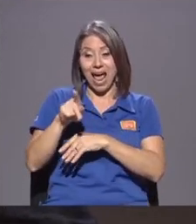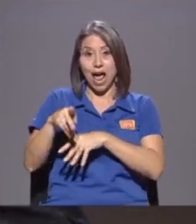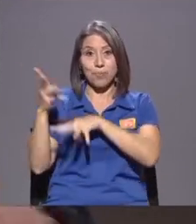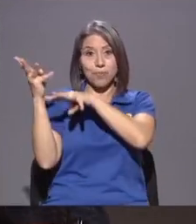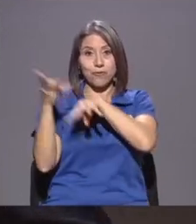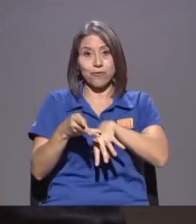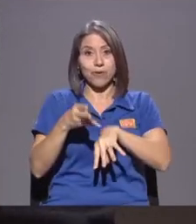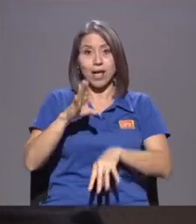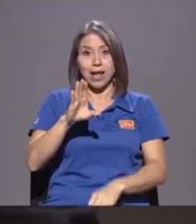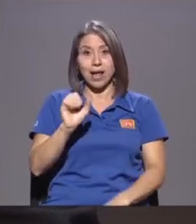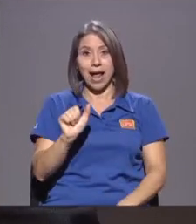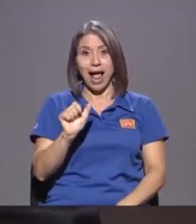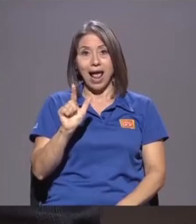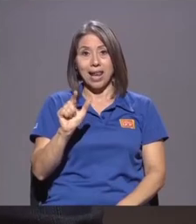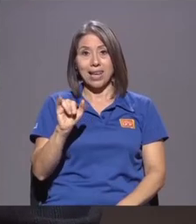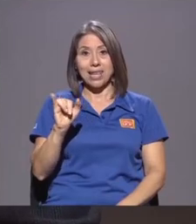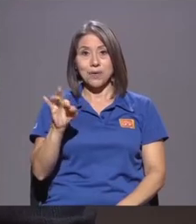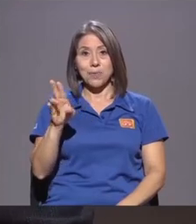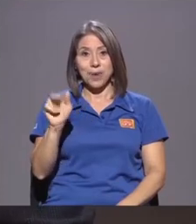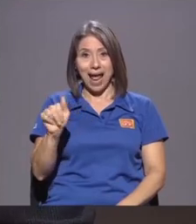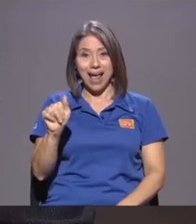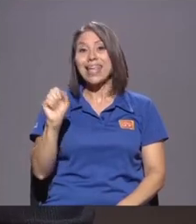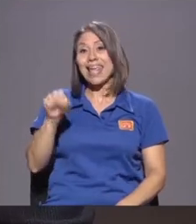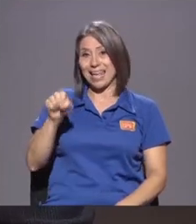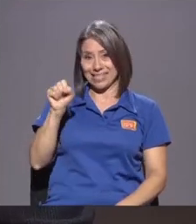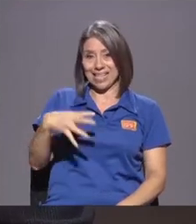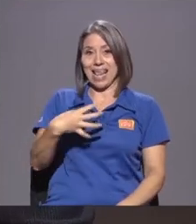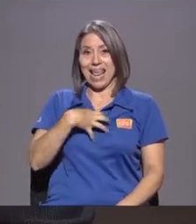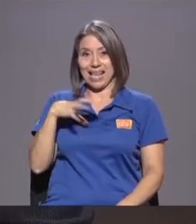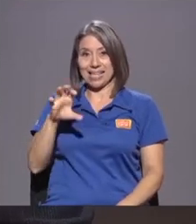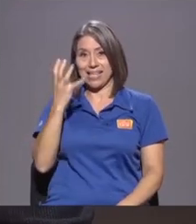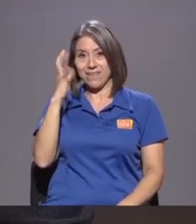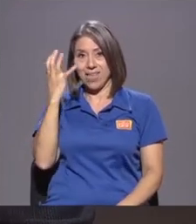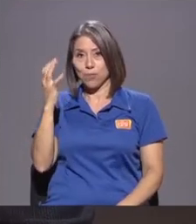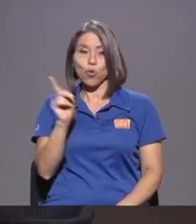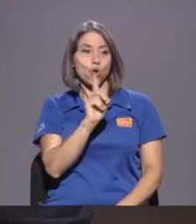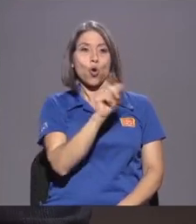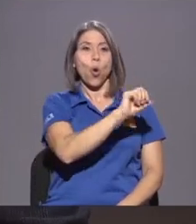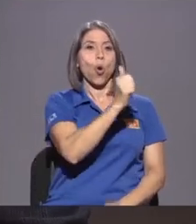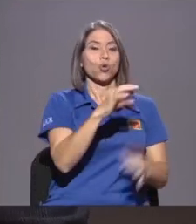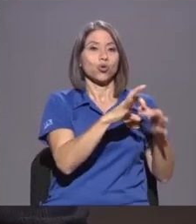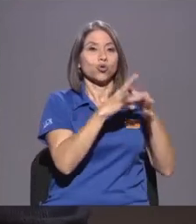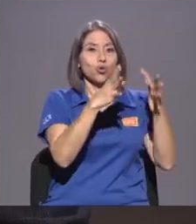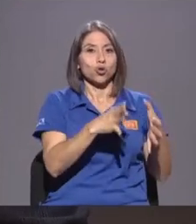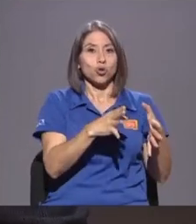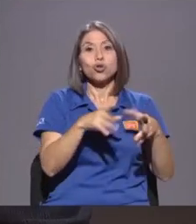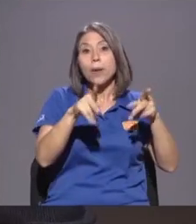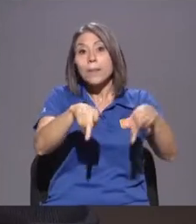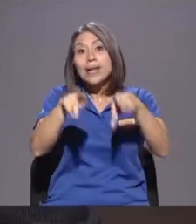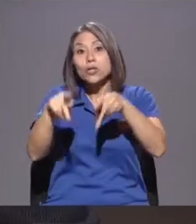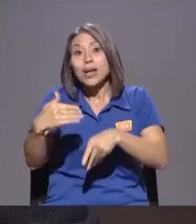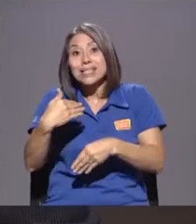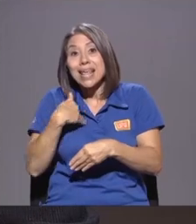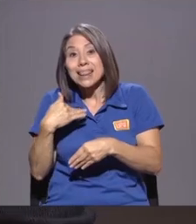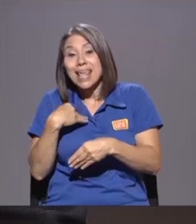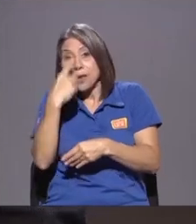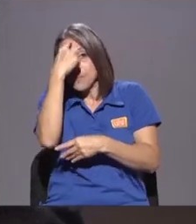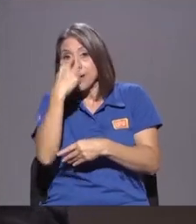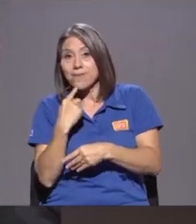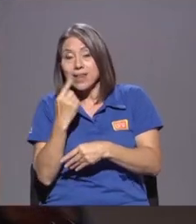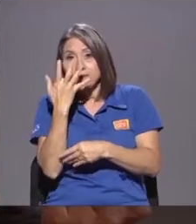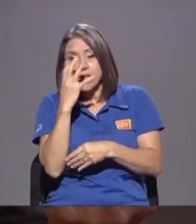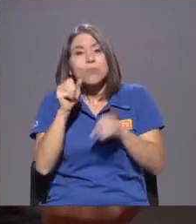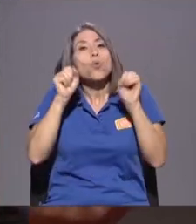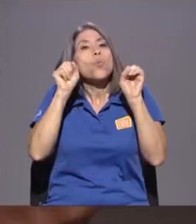Facebook No Es De Los Otros Socios Los Este Aquellos Que Tienen Una Cuenta De Facebook Podrían Hacer Pagos Hacer